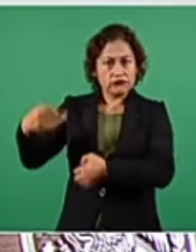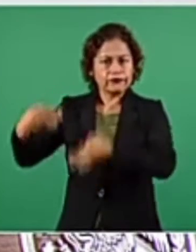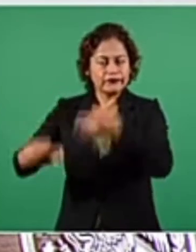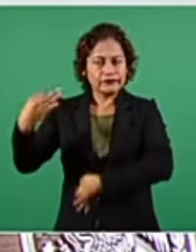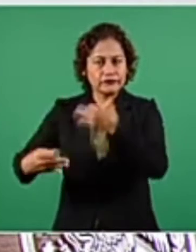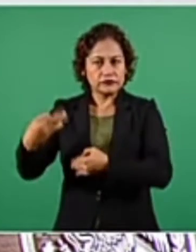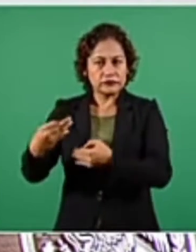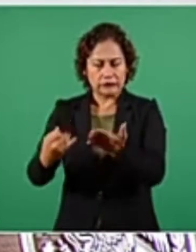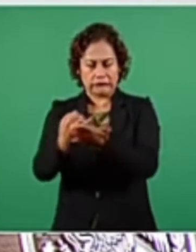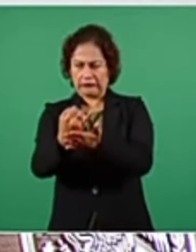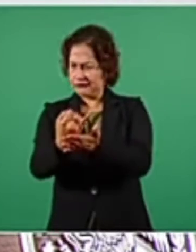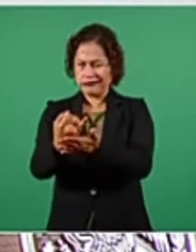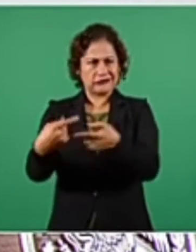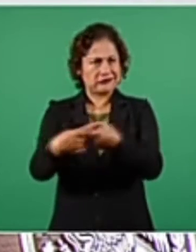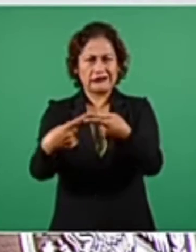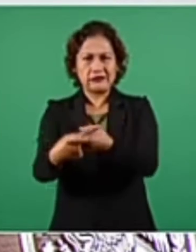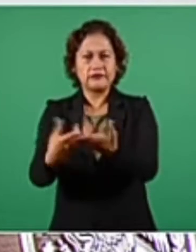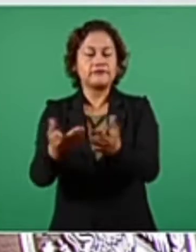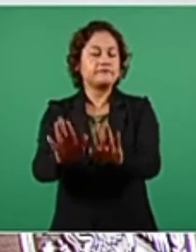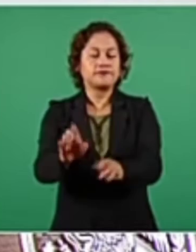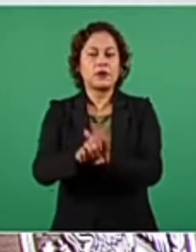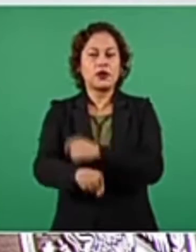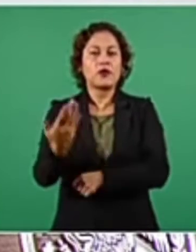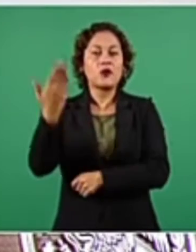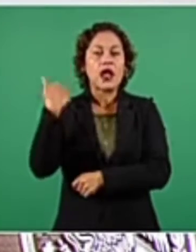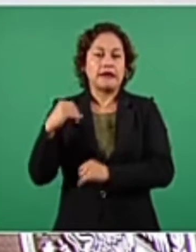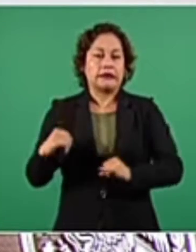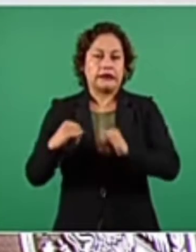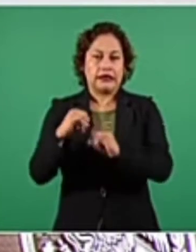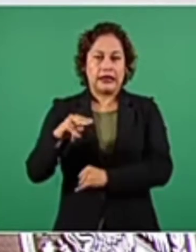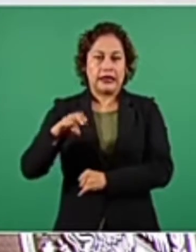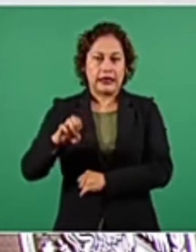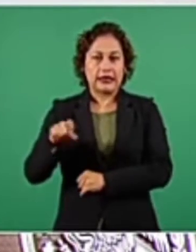dicen, el INE exagera.